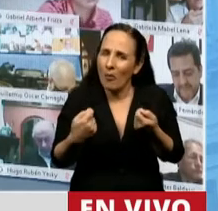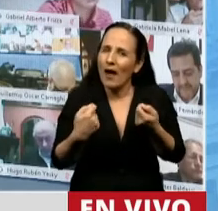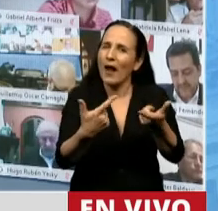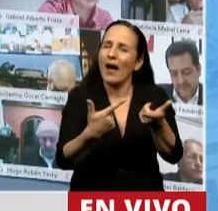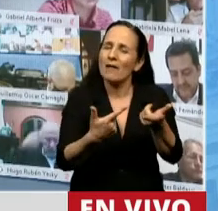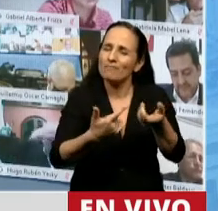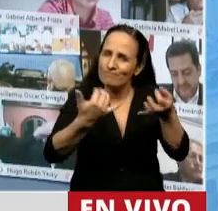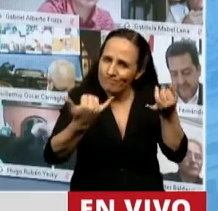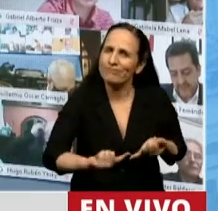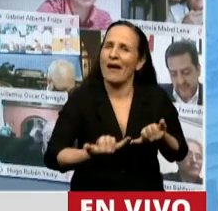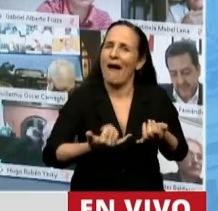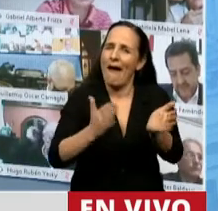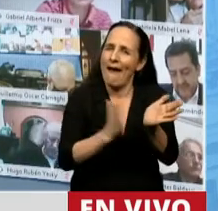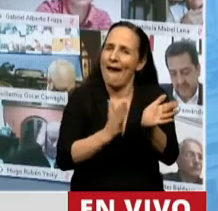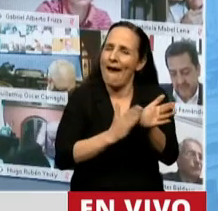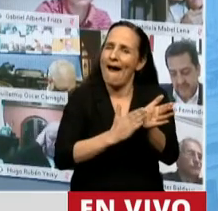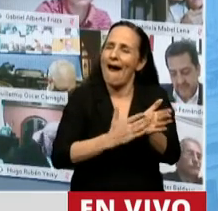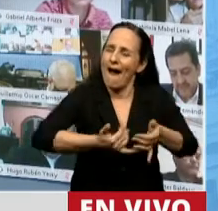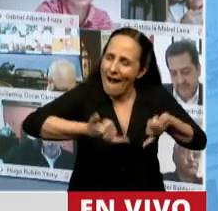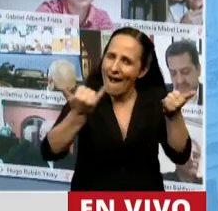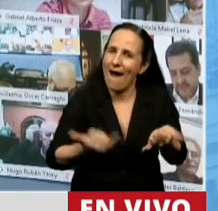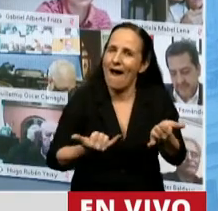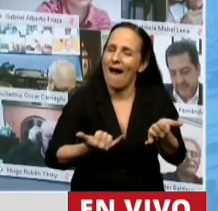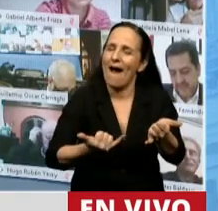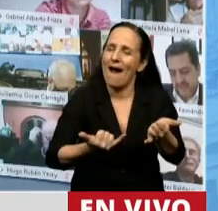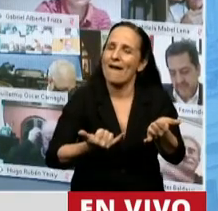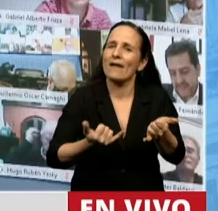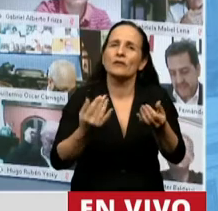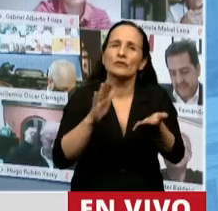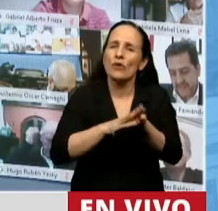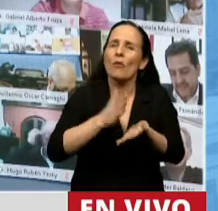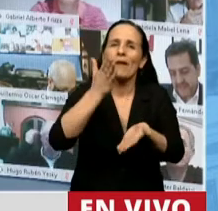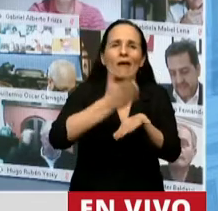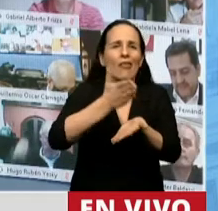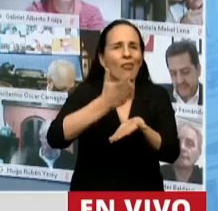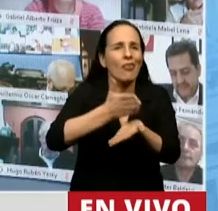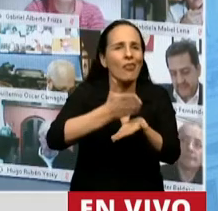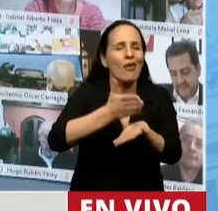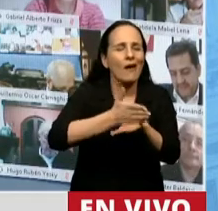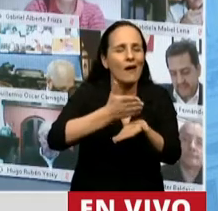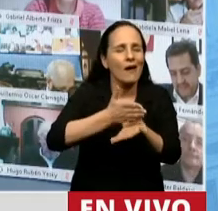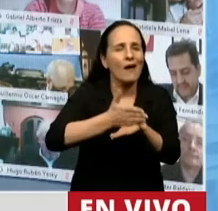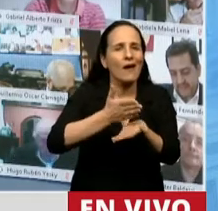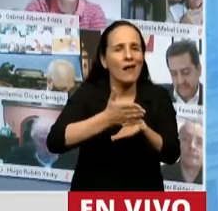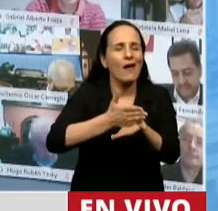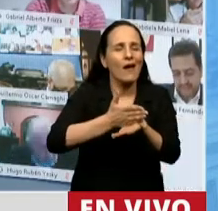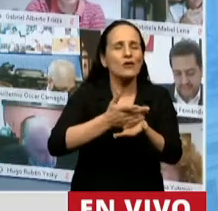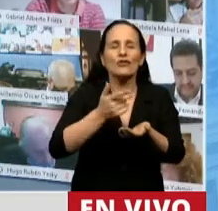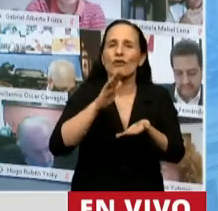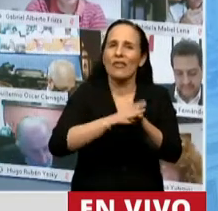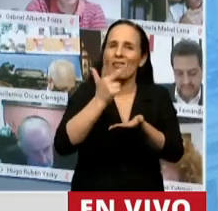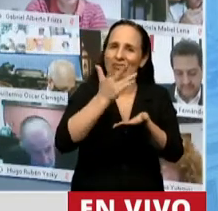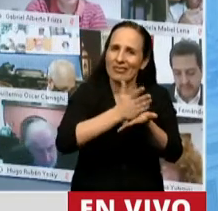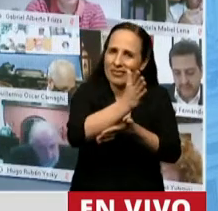la implementación plena y efectiva de los derechos y garantías que estos tres pilares